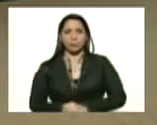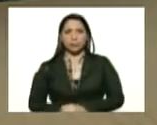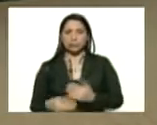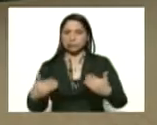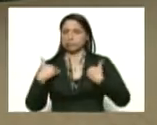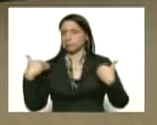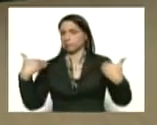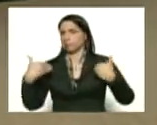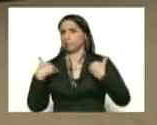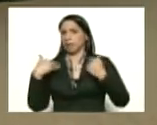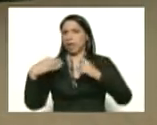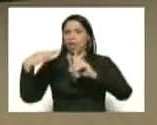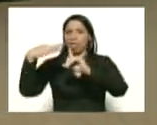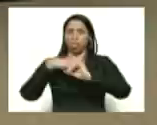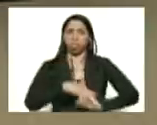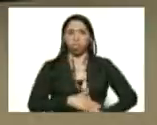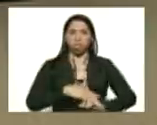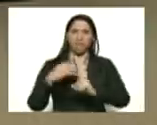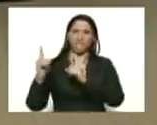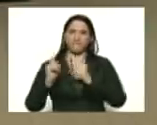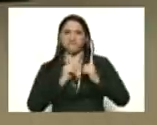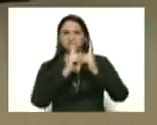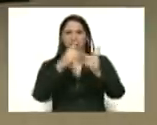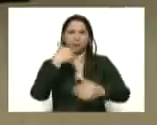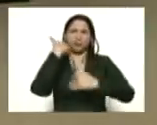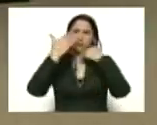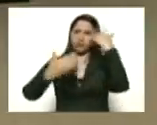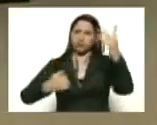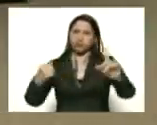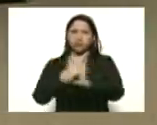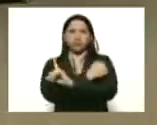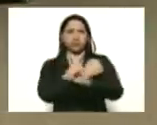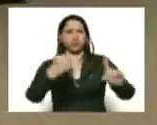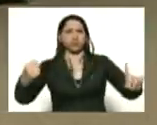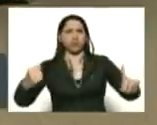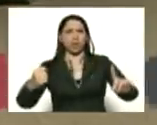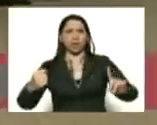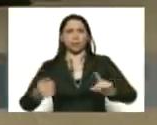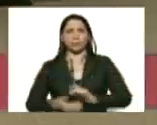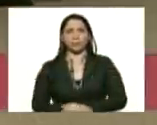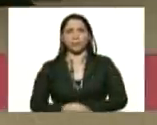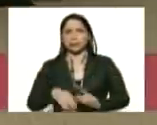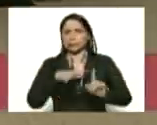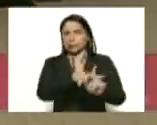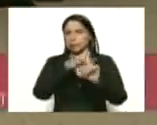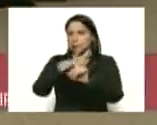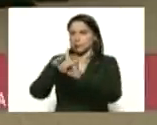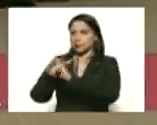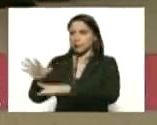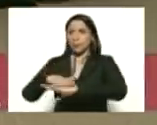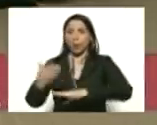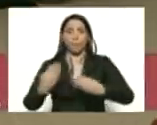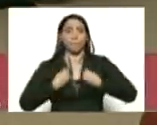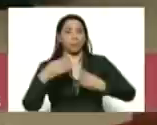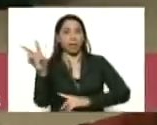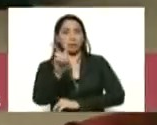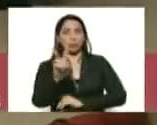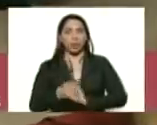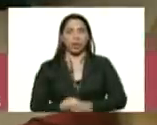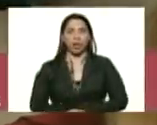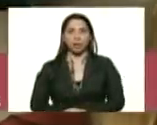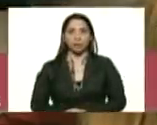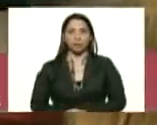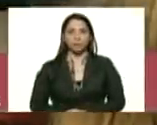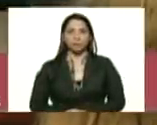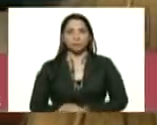sufrieron la xenofobia la persecución que los insultaran los patearan los reprimieran por ser venezolanos o